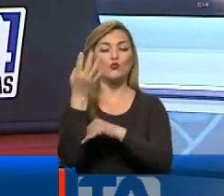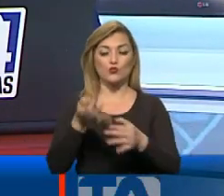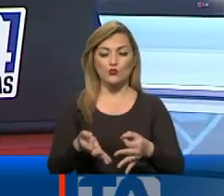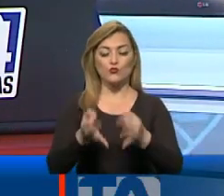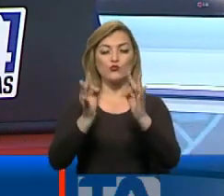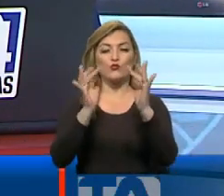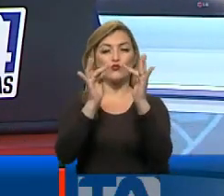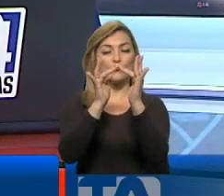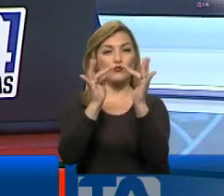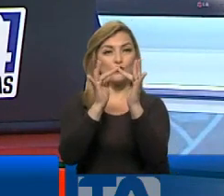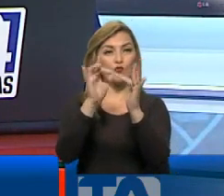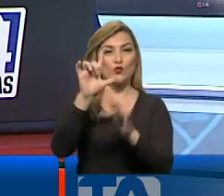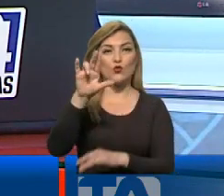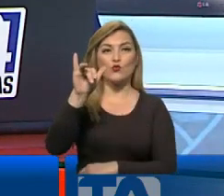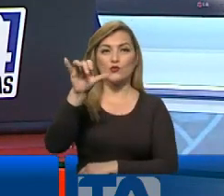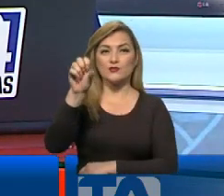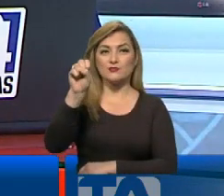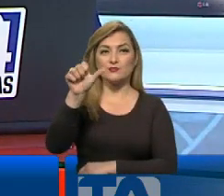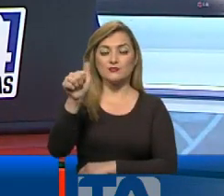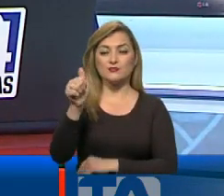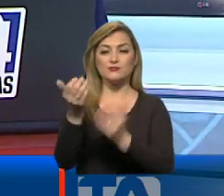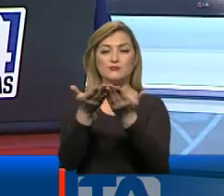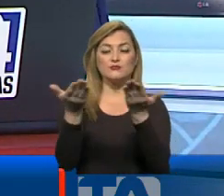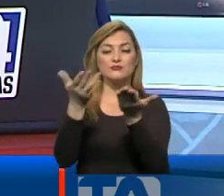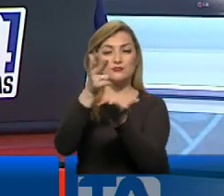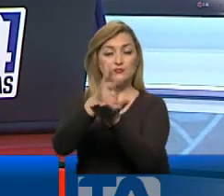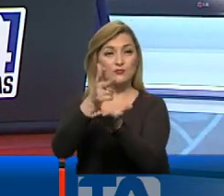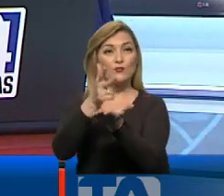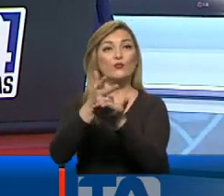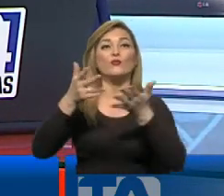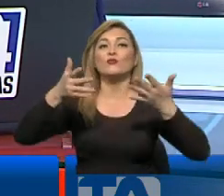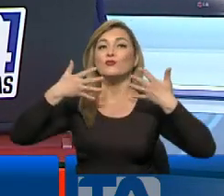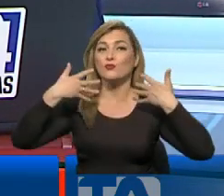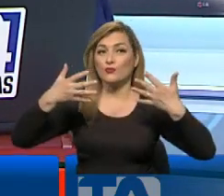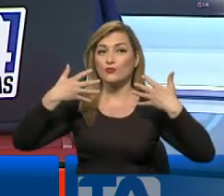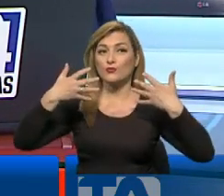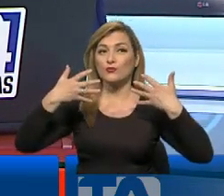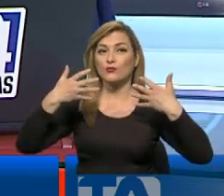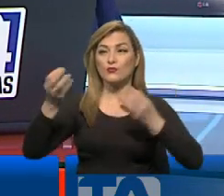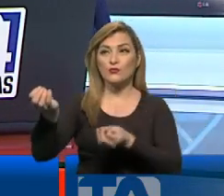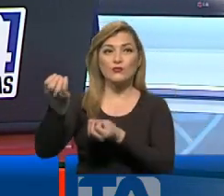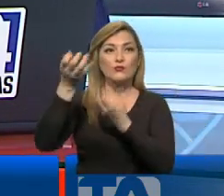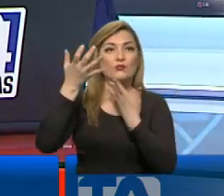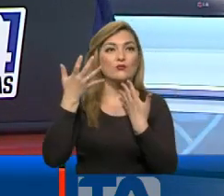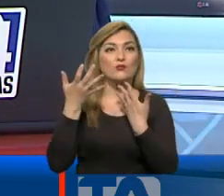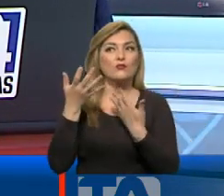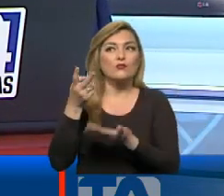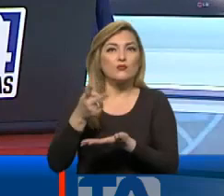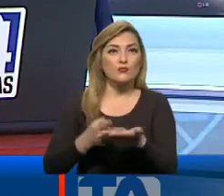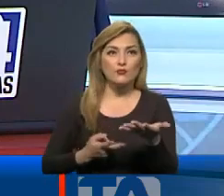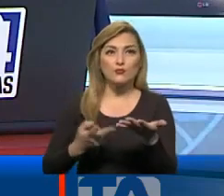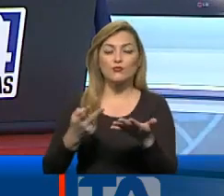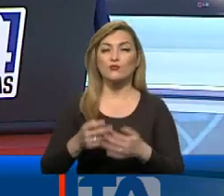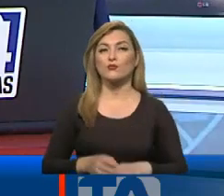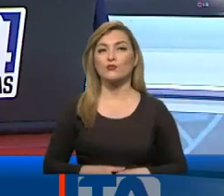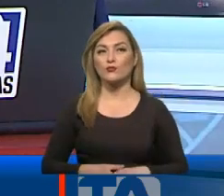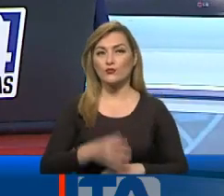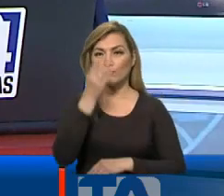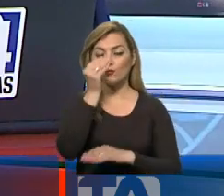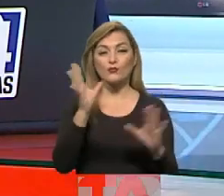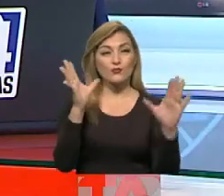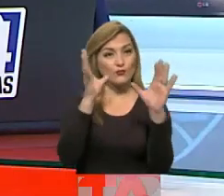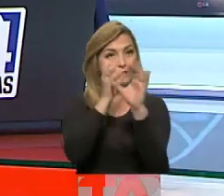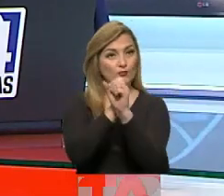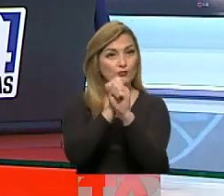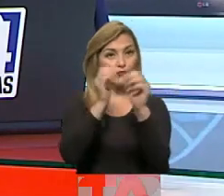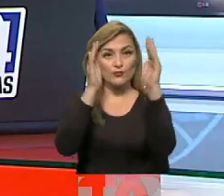hora tomamos contacto con Luisa María Heredia, quien se encuentra en la terminal terrestre de Guayaquil, para conocer cuál es el panorama de este feriado. Buenas noches,